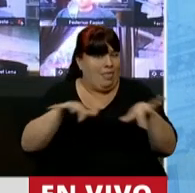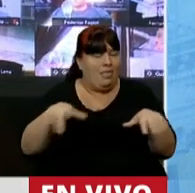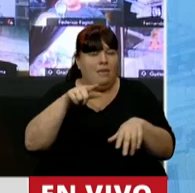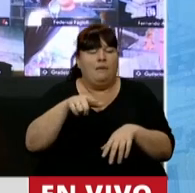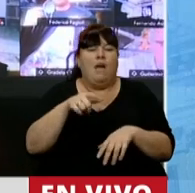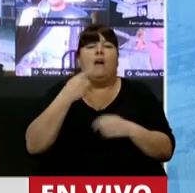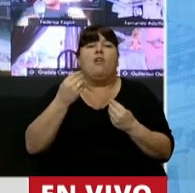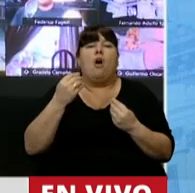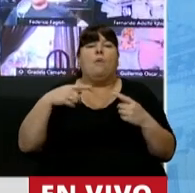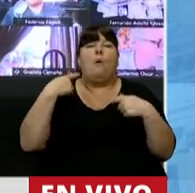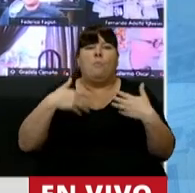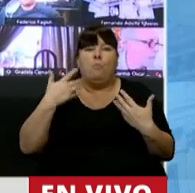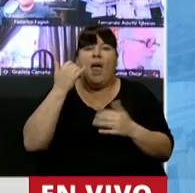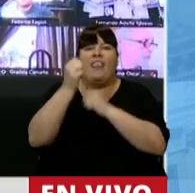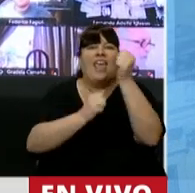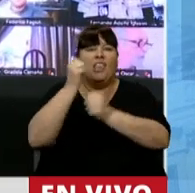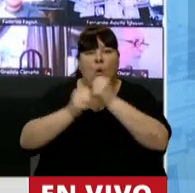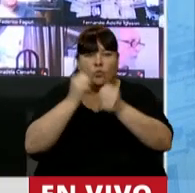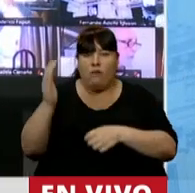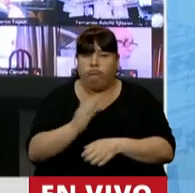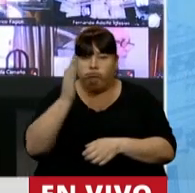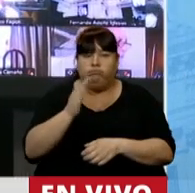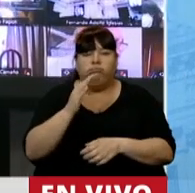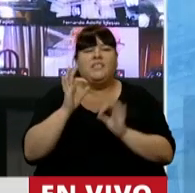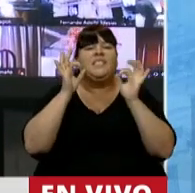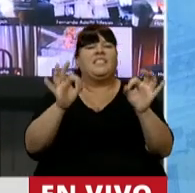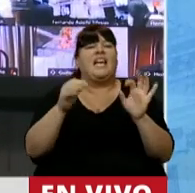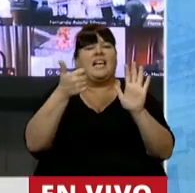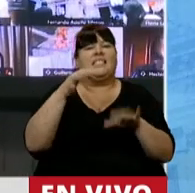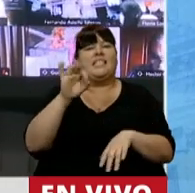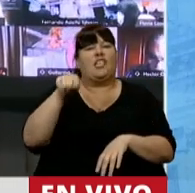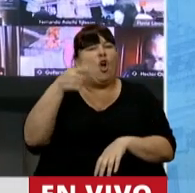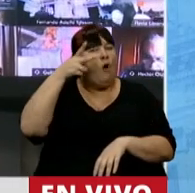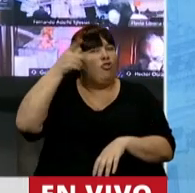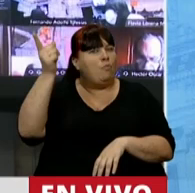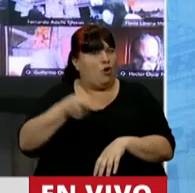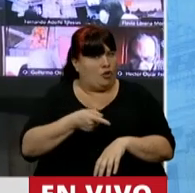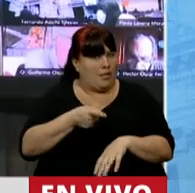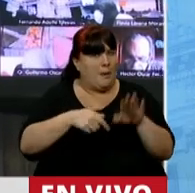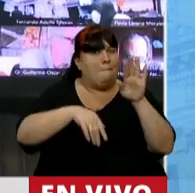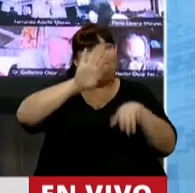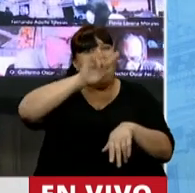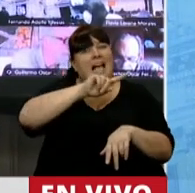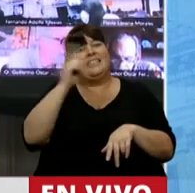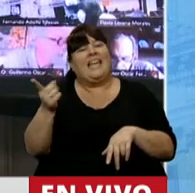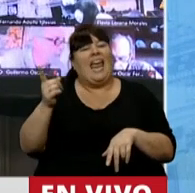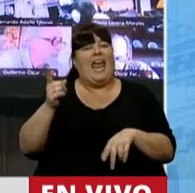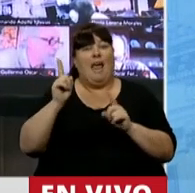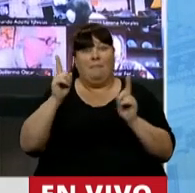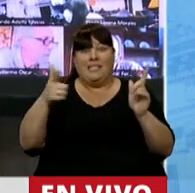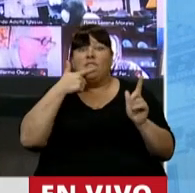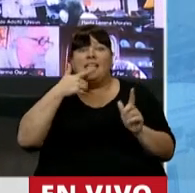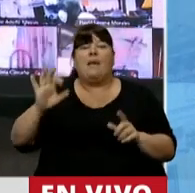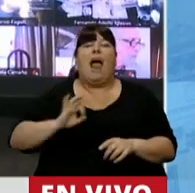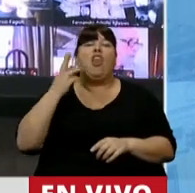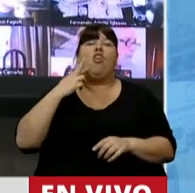la utilización de la capacidad instalada en la industria se ubicó en el 60,8, nivel superior al del mismo mes